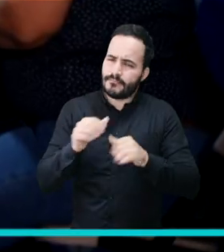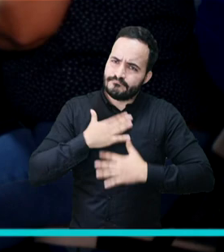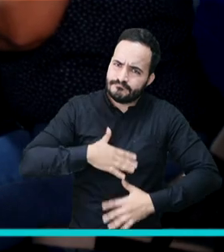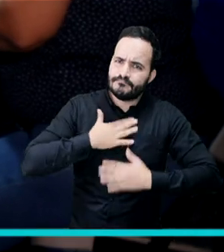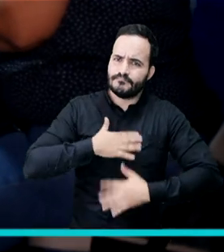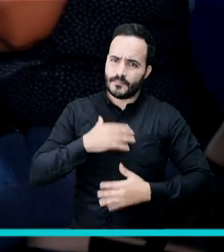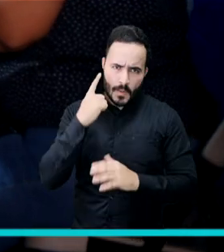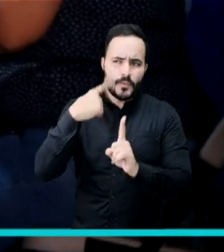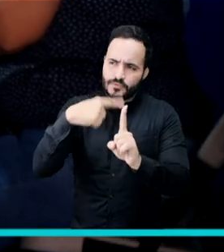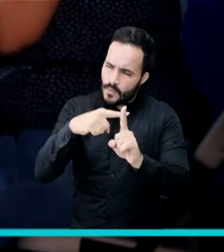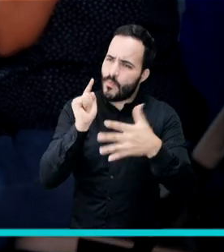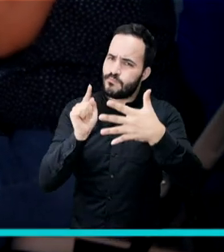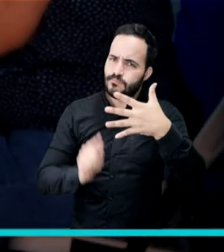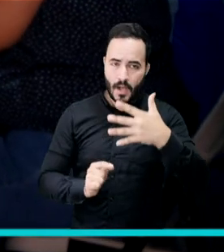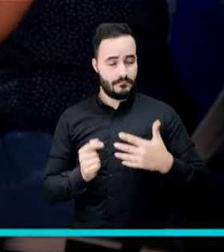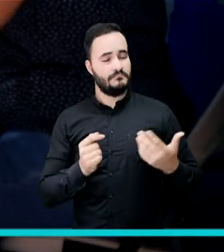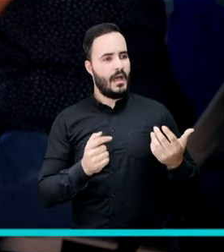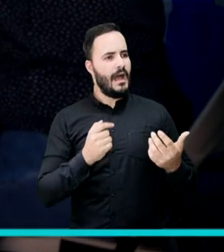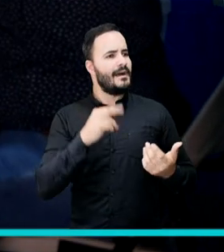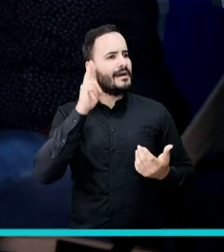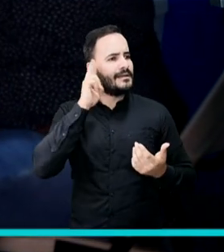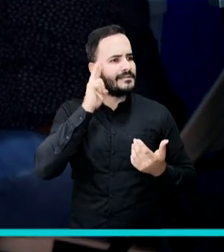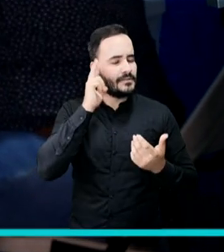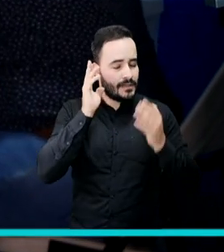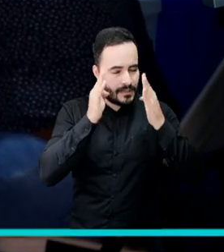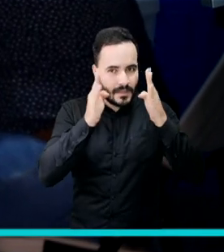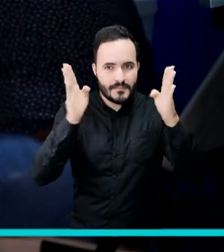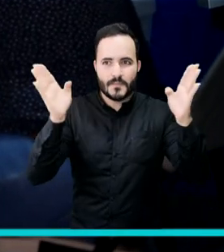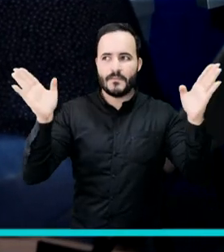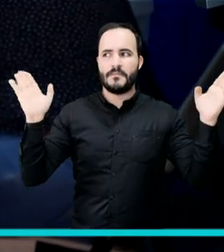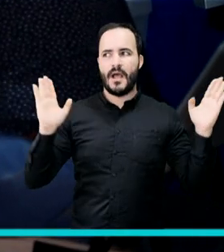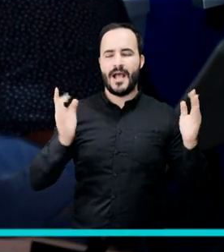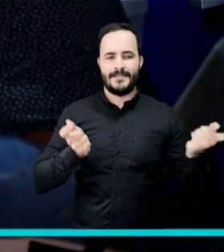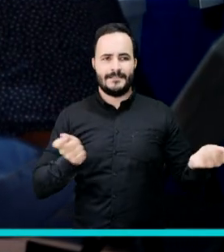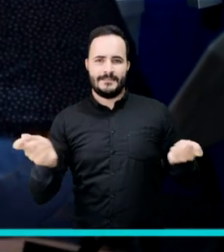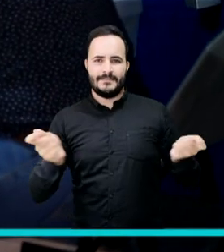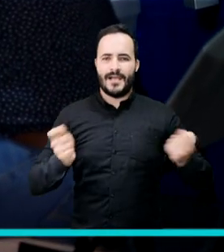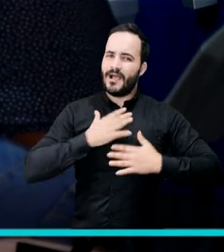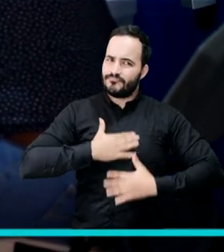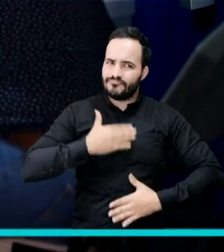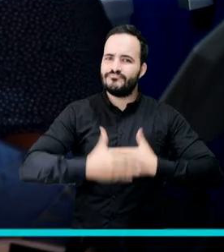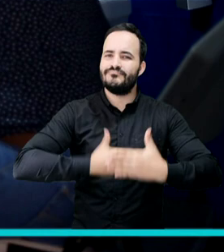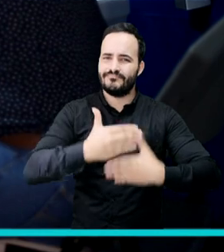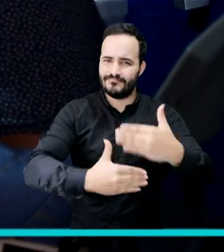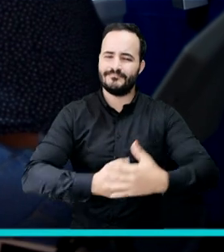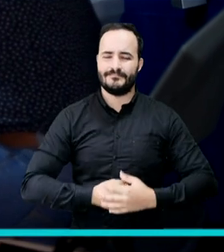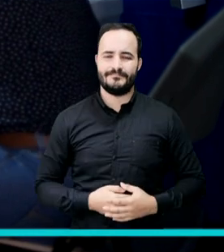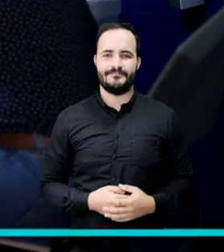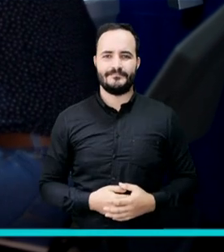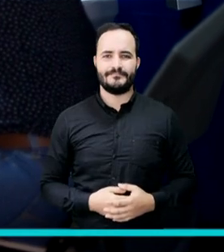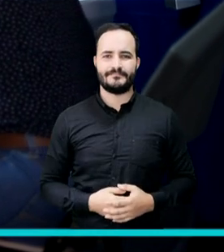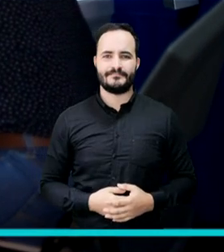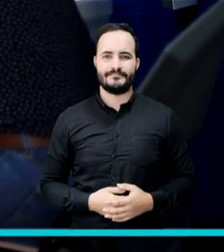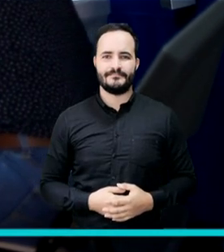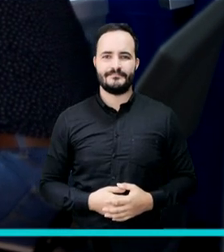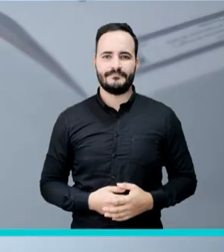mayor tranquilidad y mirar que no todo está mal ni todo está bien, sino que tienes una forma para equilibrar y llevar las cosas con tranquilidad.